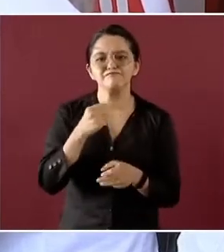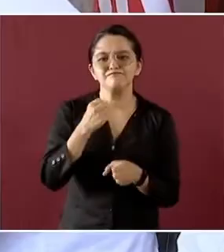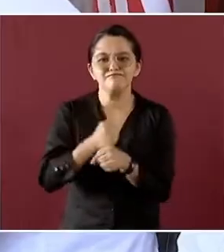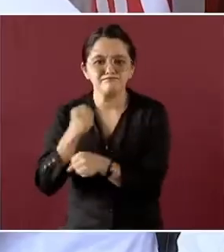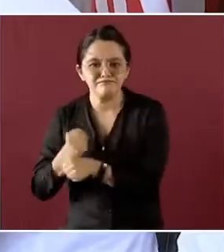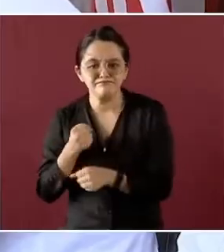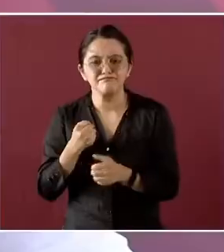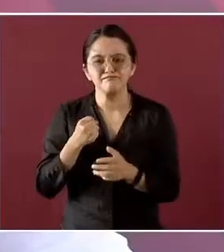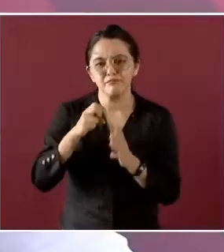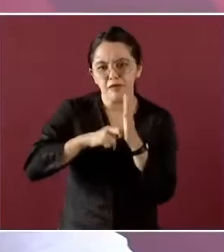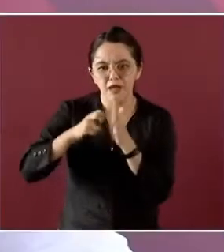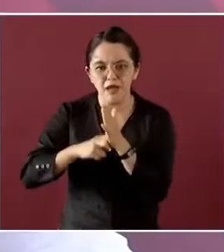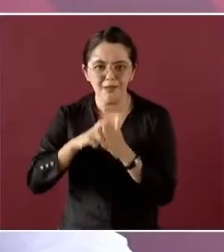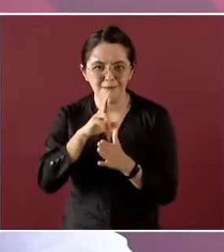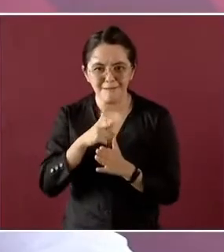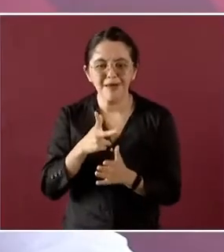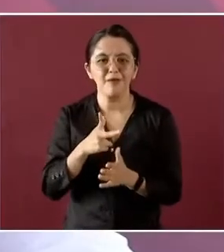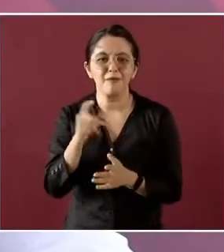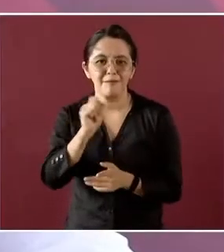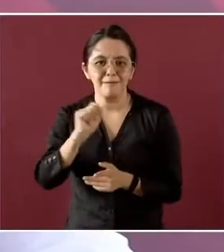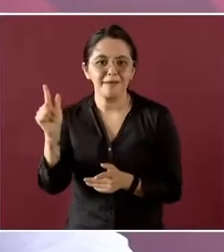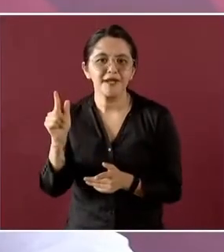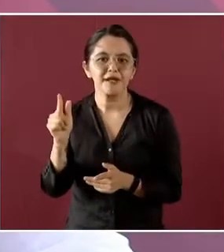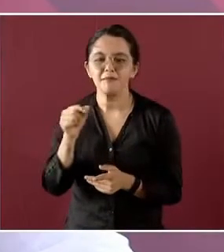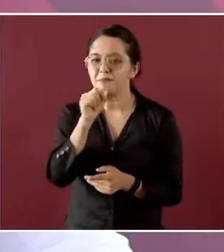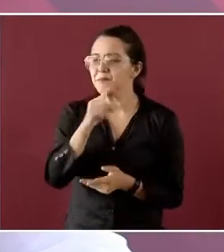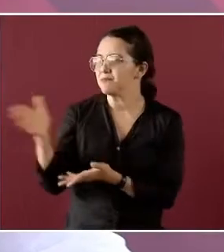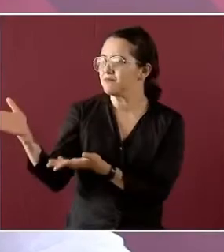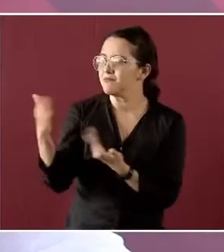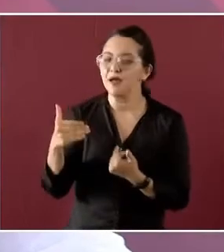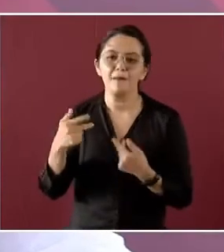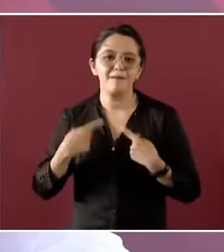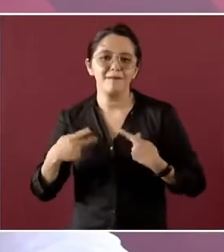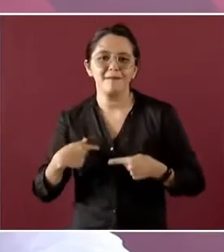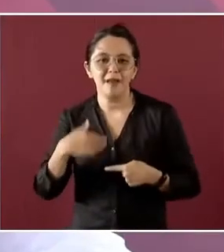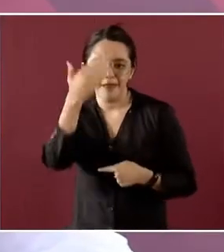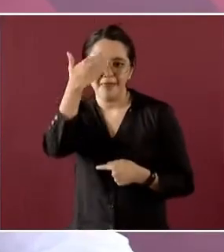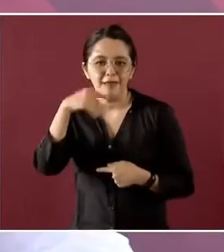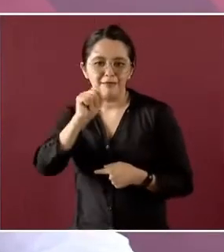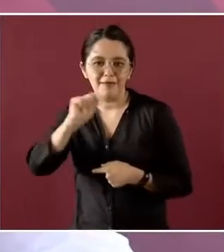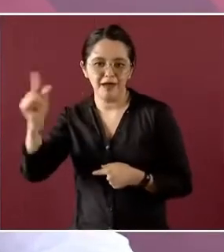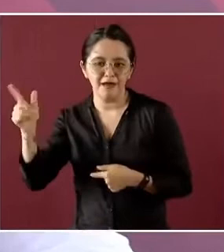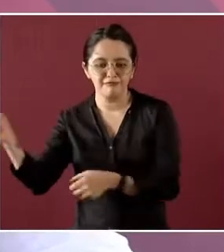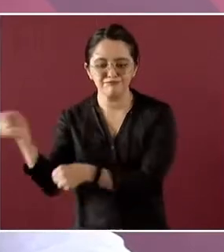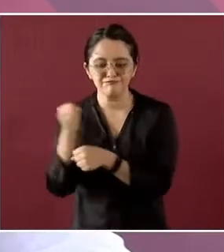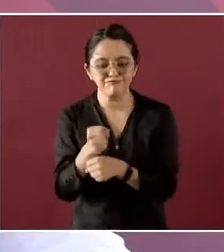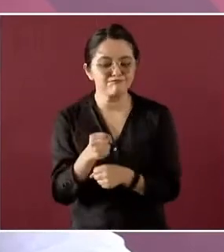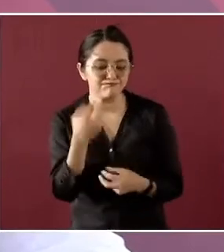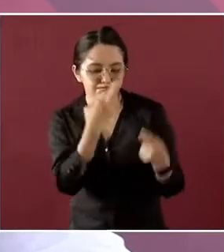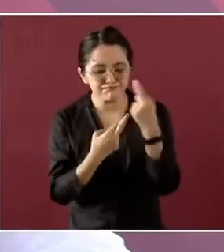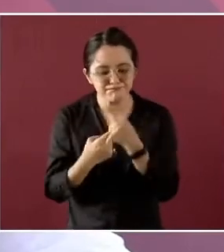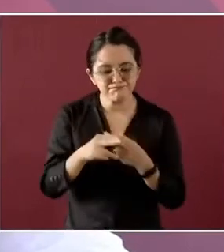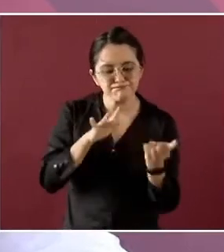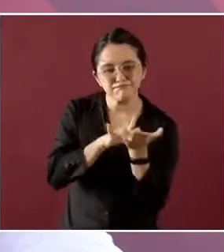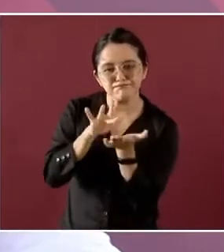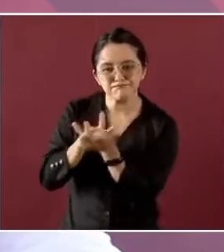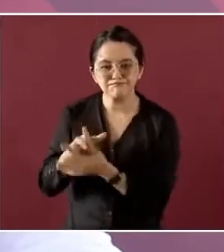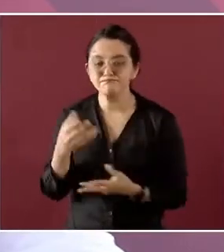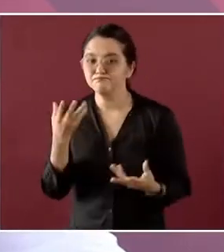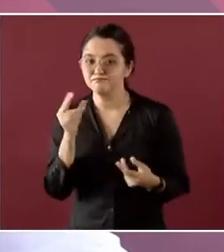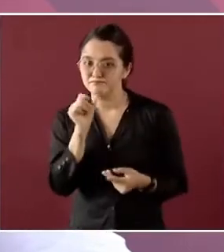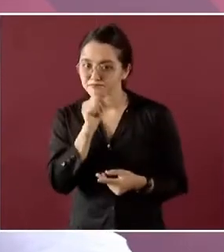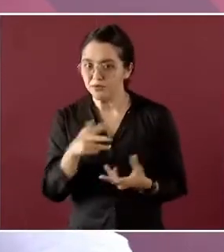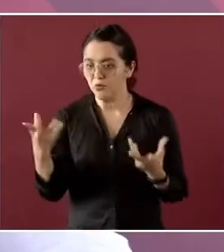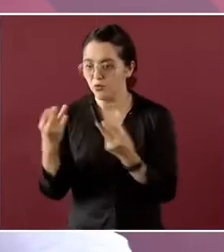y el conocimiento de socios expertos en diferentes industrias, que hemos compartido con el Secretario Ramírez de la O, con